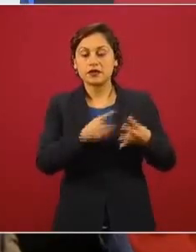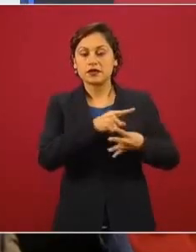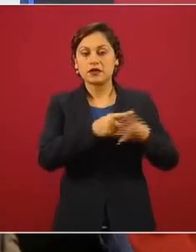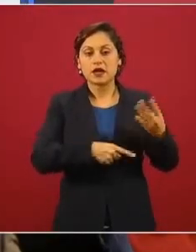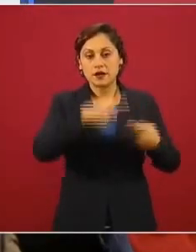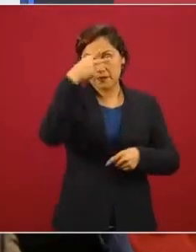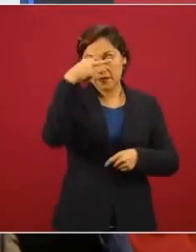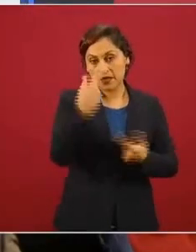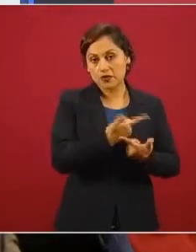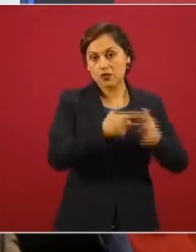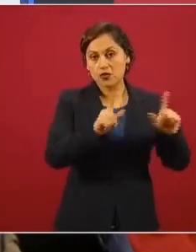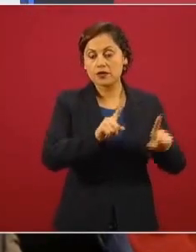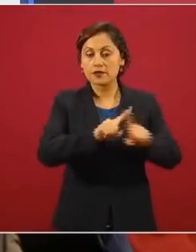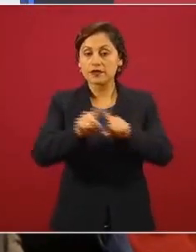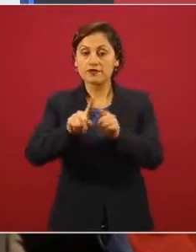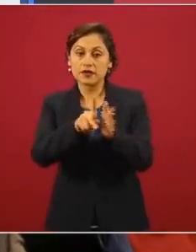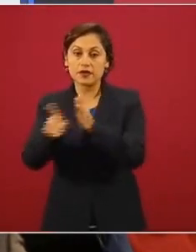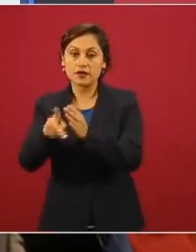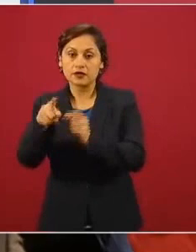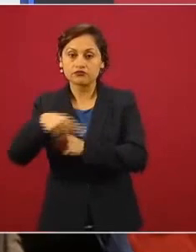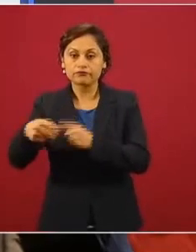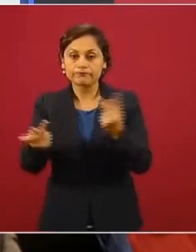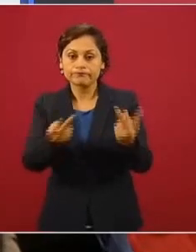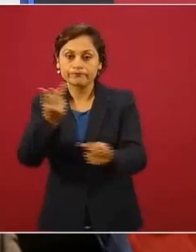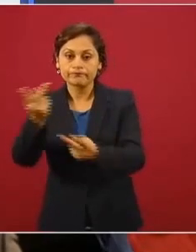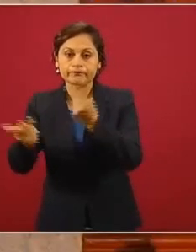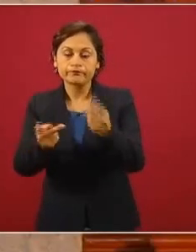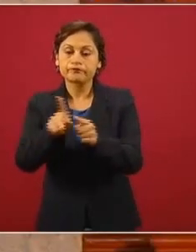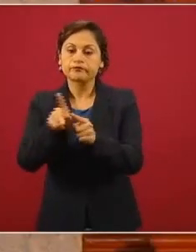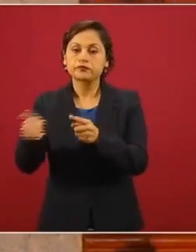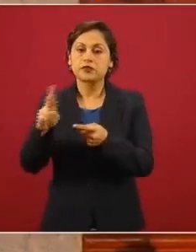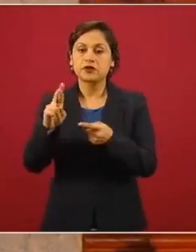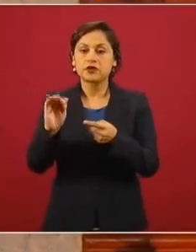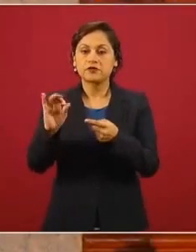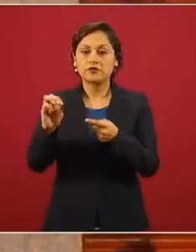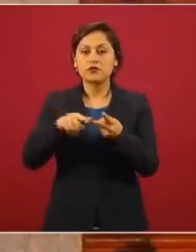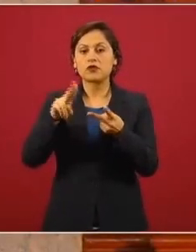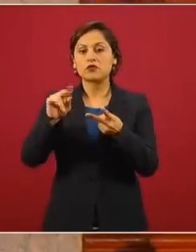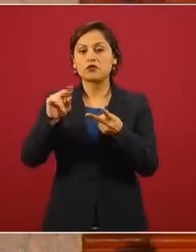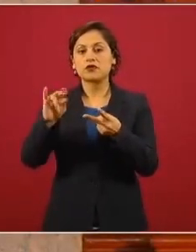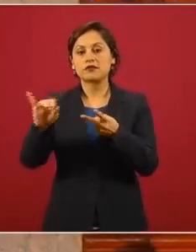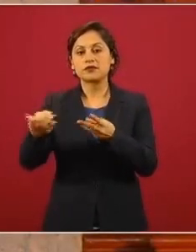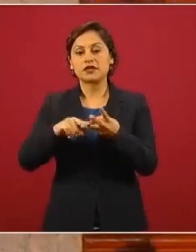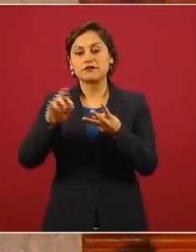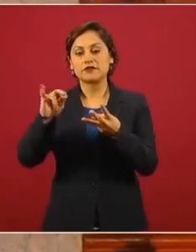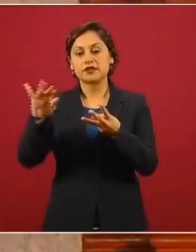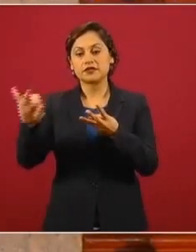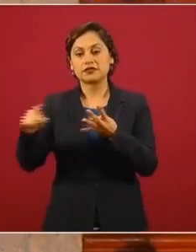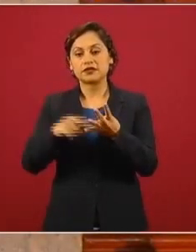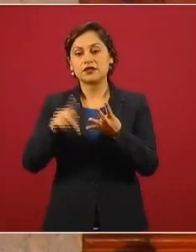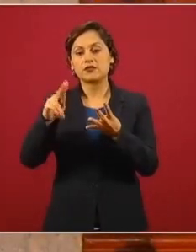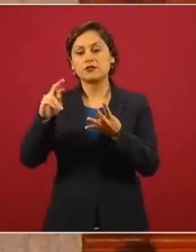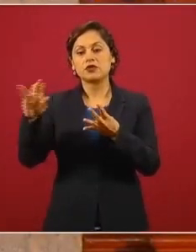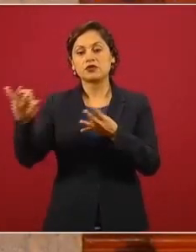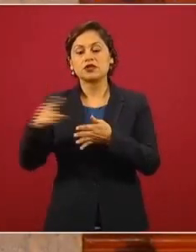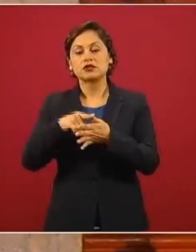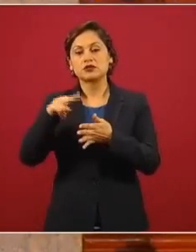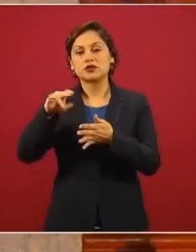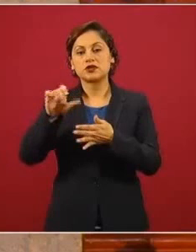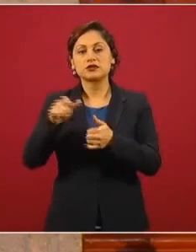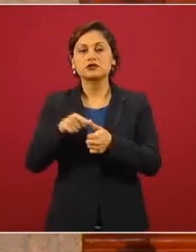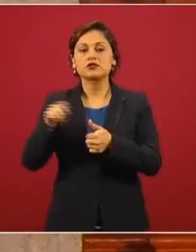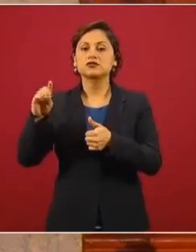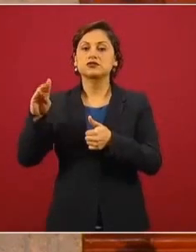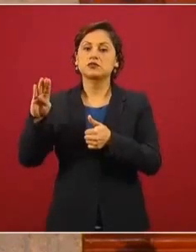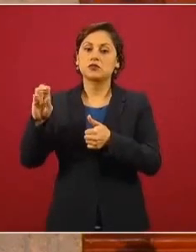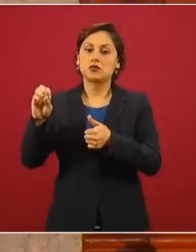comunicadores y encuestadores. Reforma, El Universal, El Financiero, Proceso, Nexos, Carlos Loret, Broso,